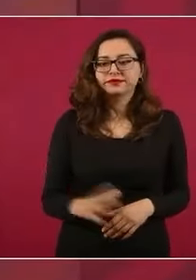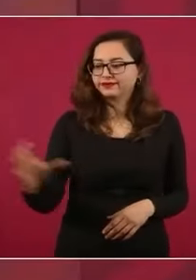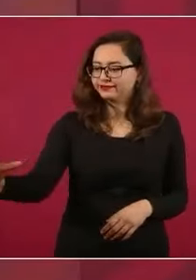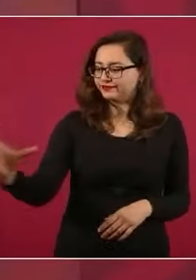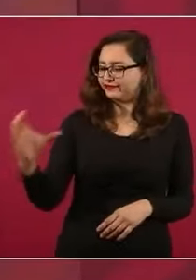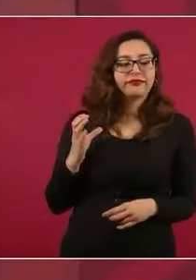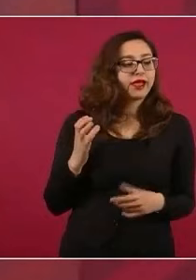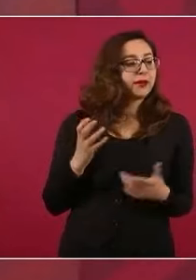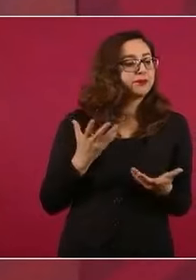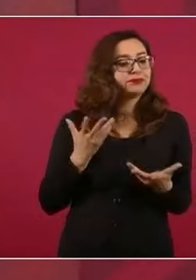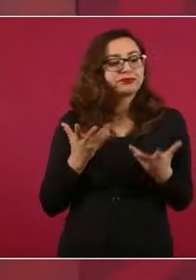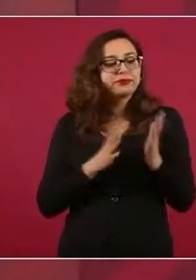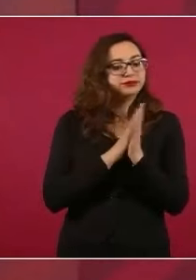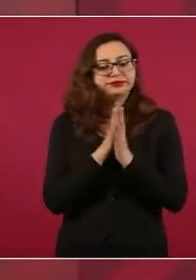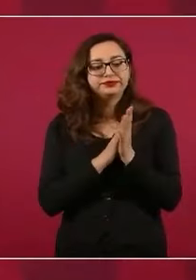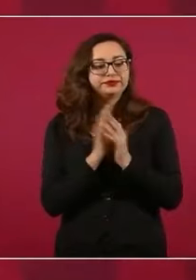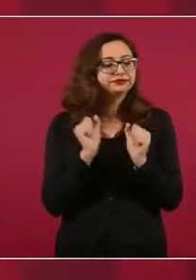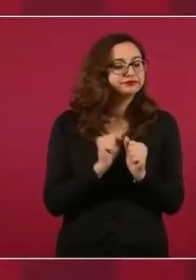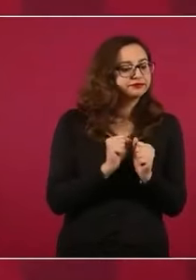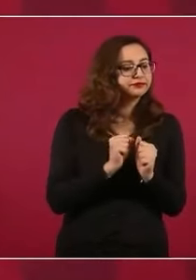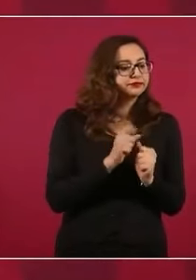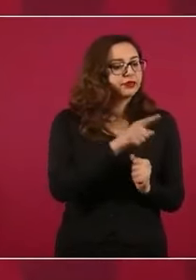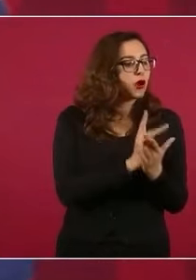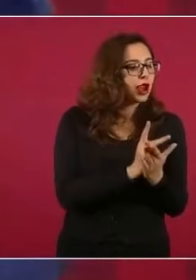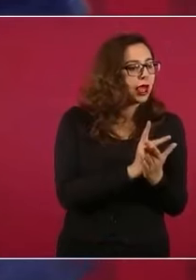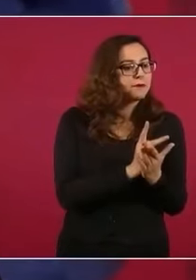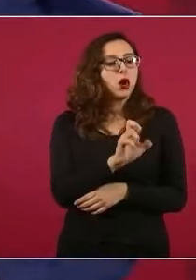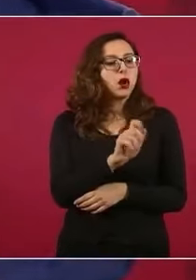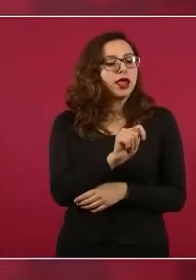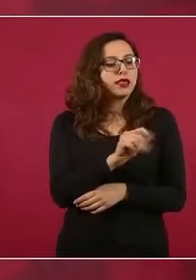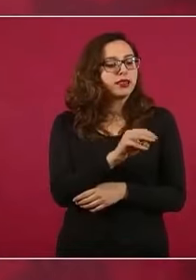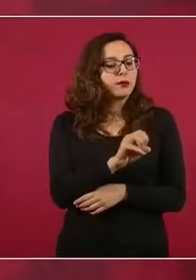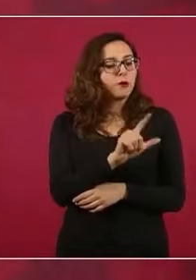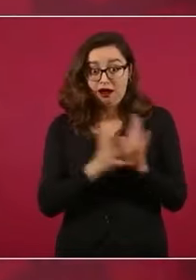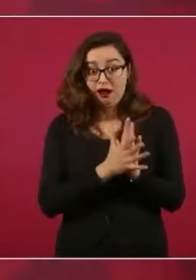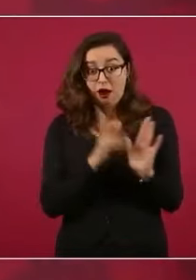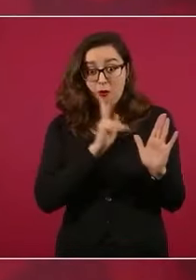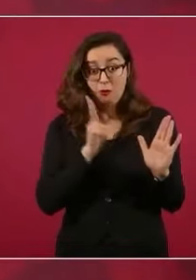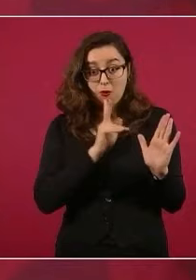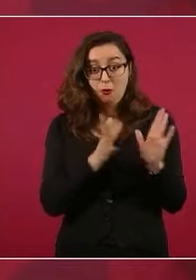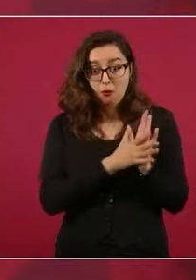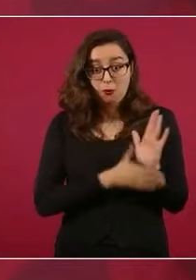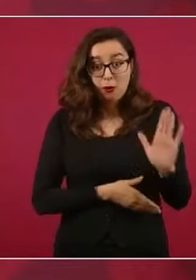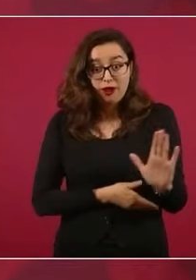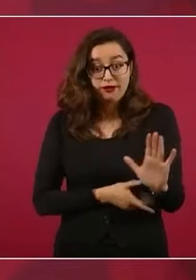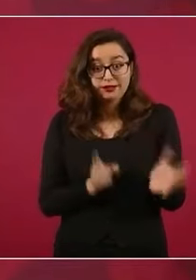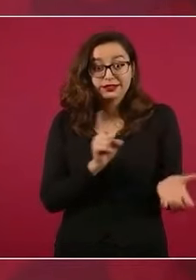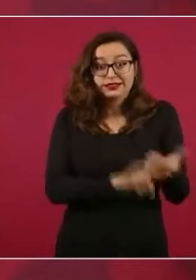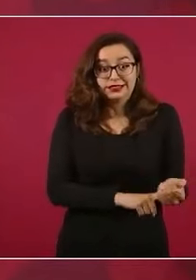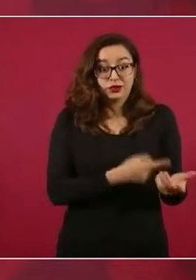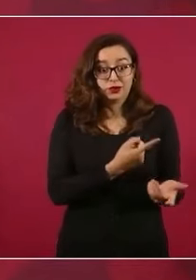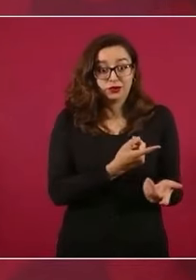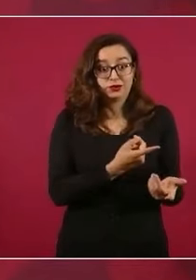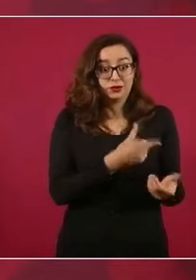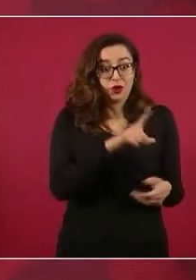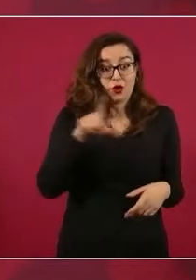hacen contratos con programas como el de Loret de Mola, que está demostrado que estaba siendo financiado, o está siendo